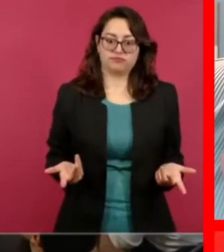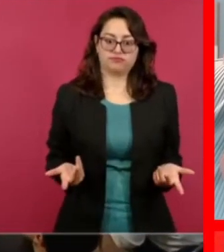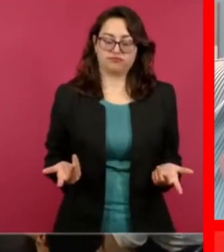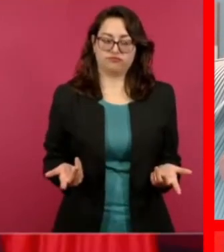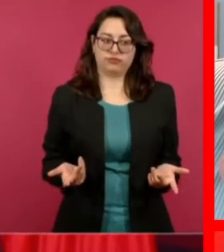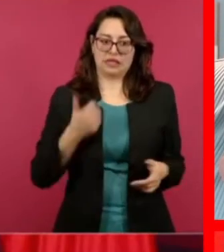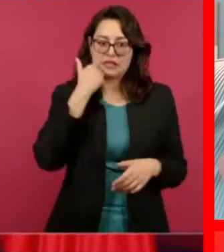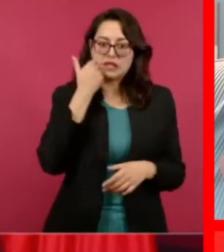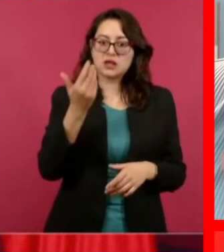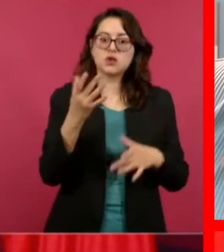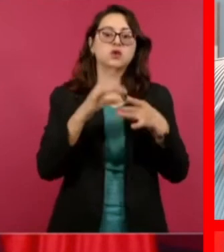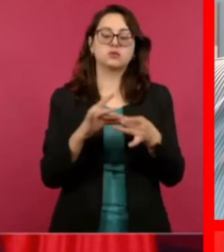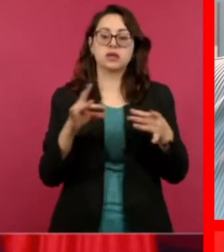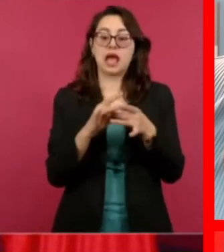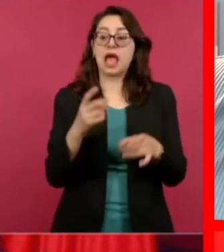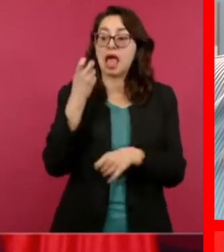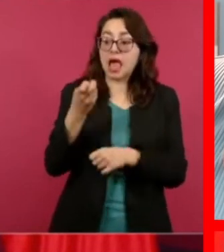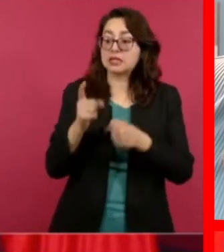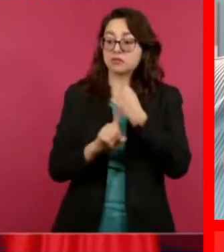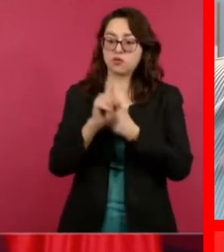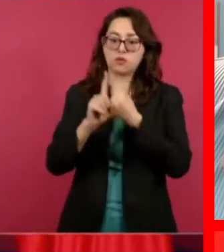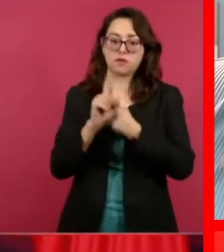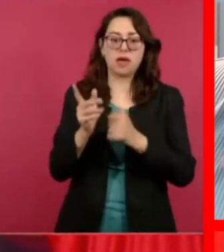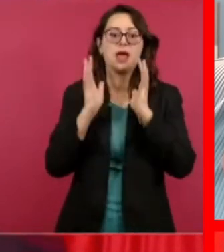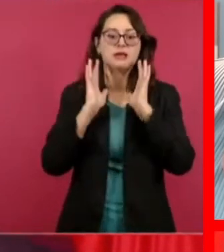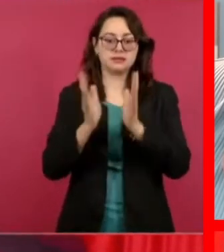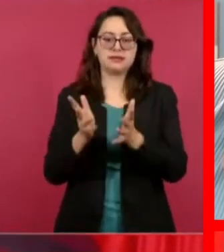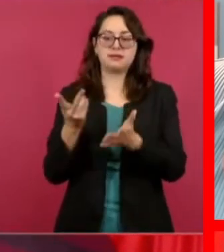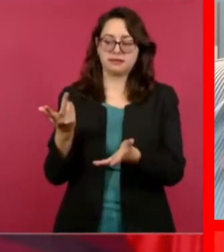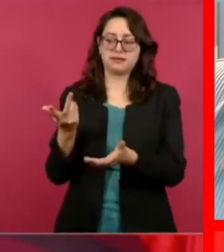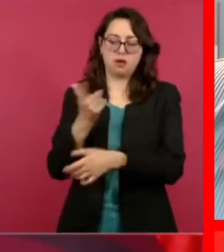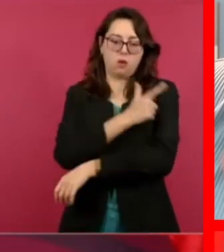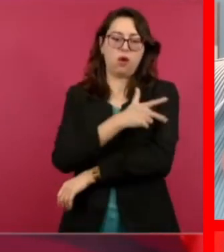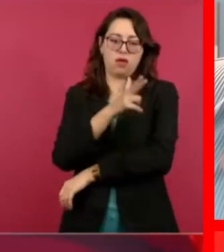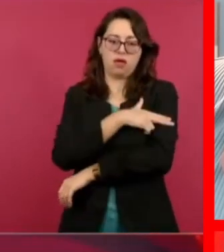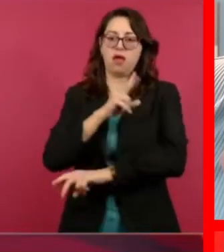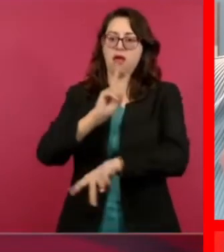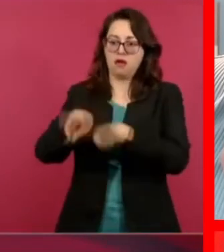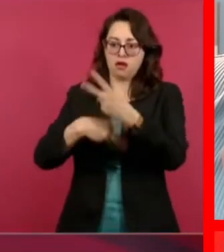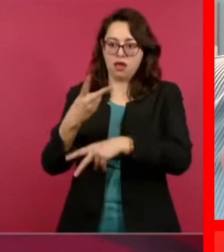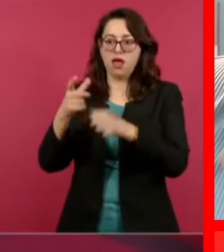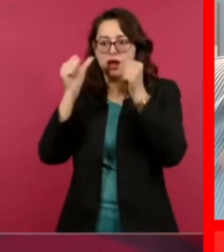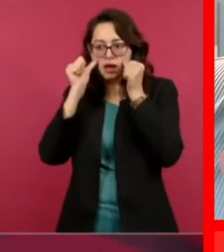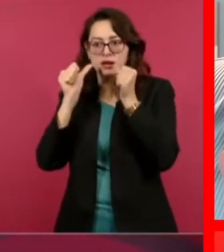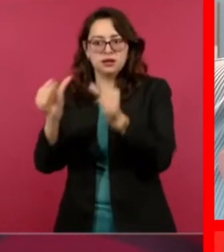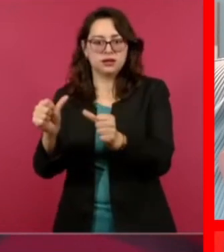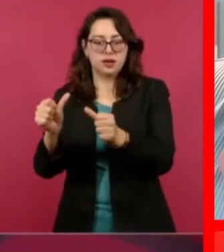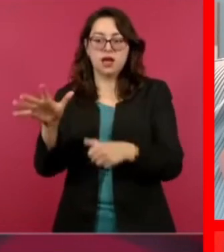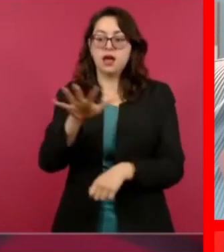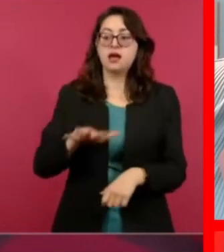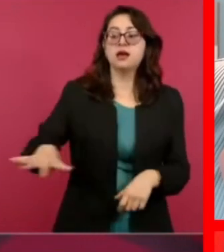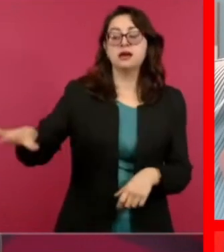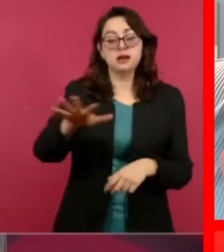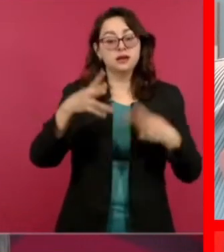atendiendo este asunto, hacer un llamado a la gente que siempre